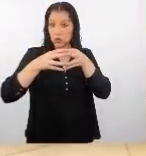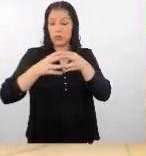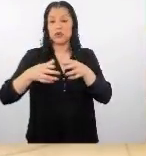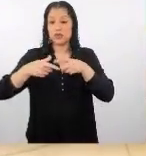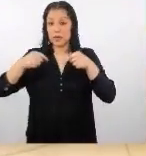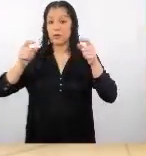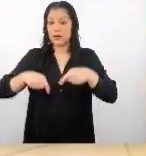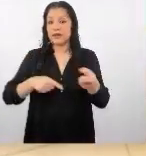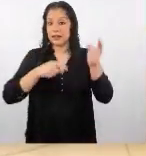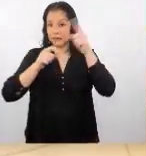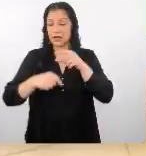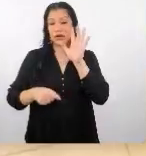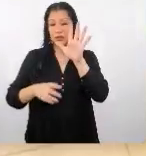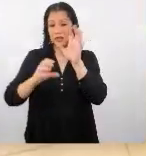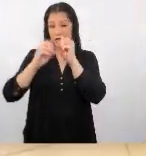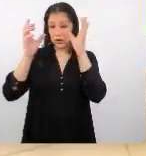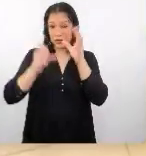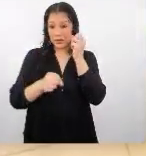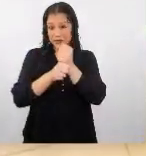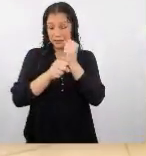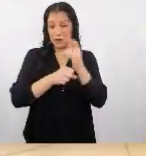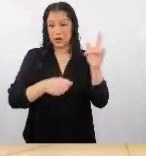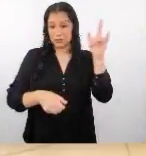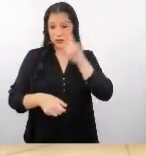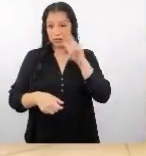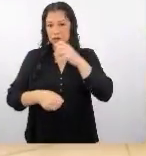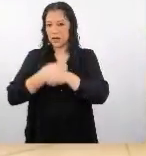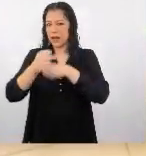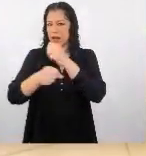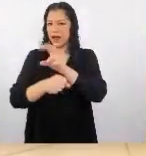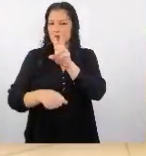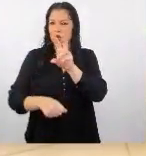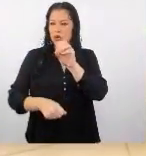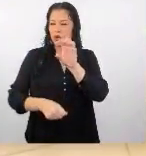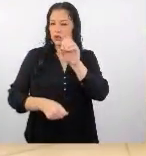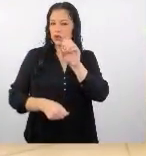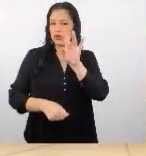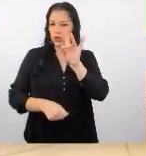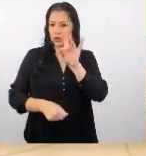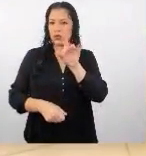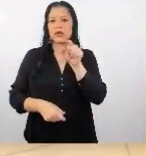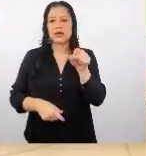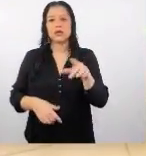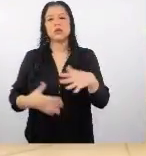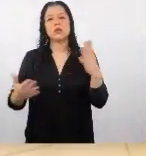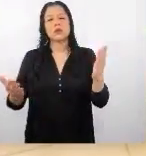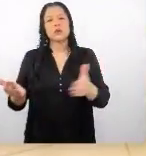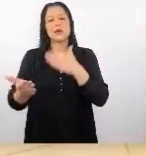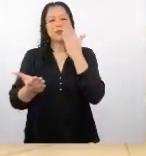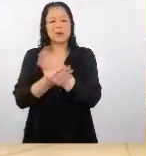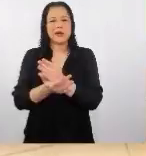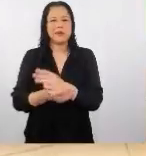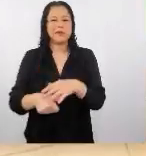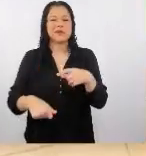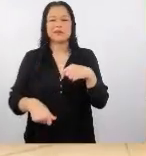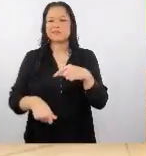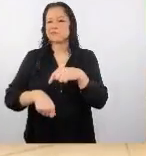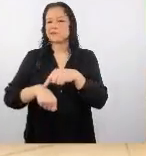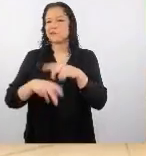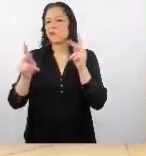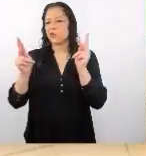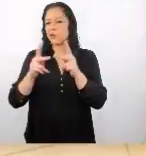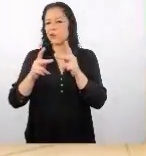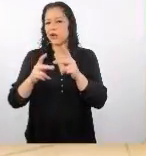en las cinco fechas que se trabajó aquí en la primera parte en el 2008 y si se tuvieron algunos problemas con la puntualidad normalmente